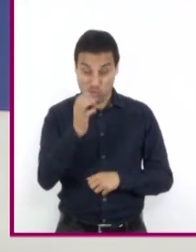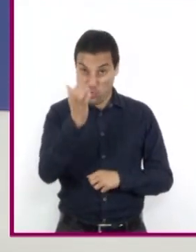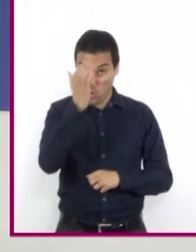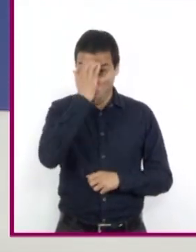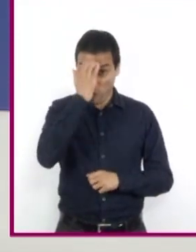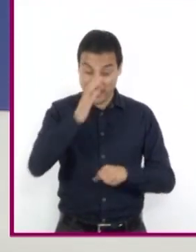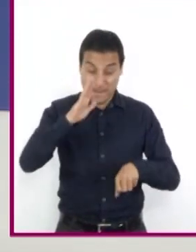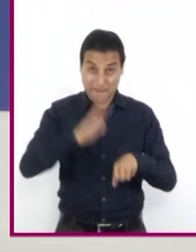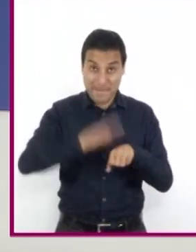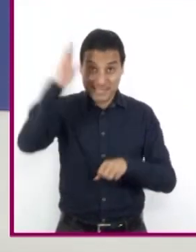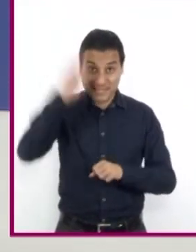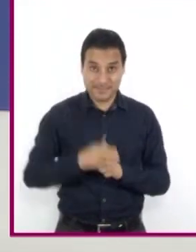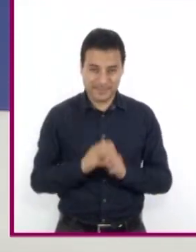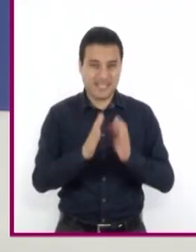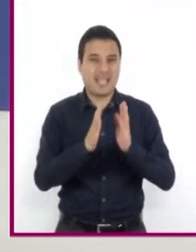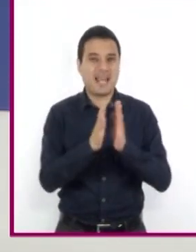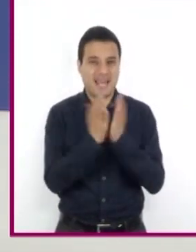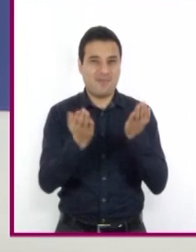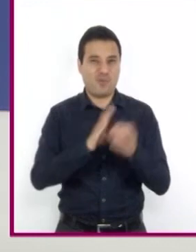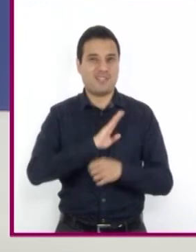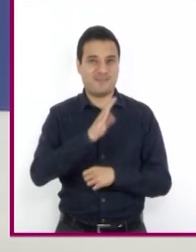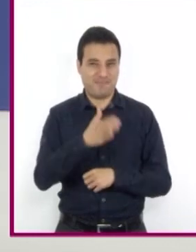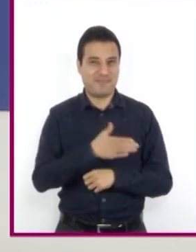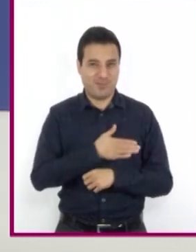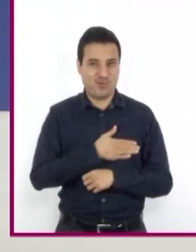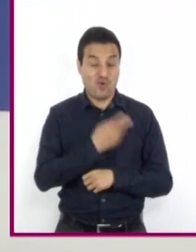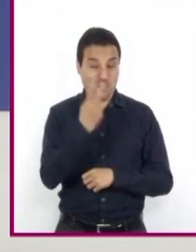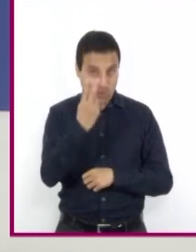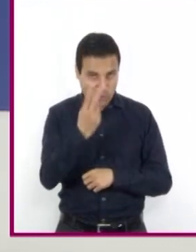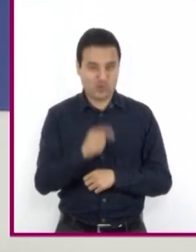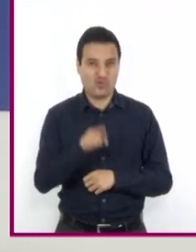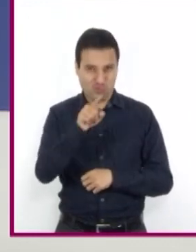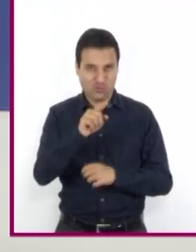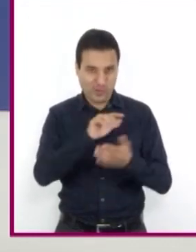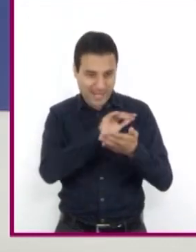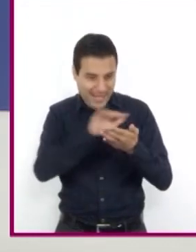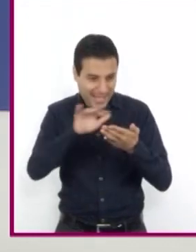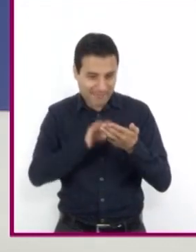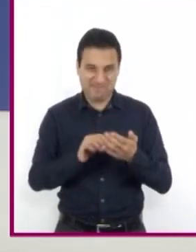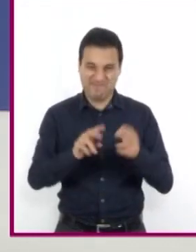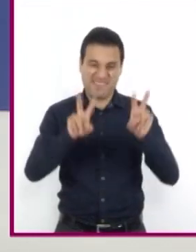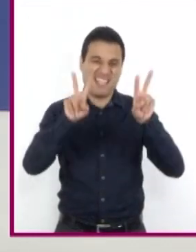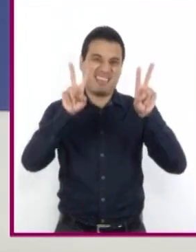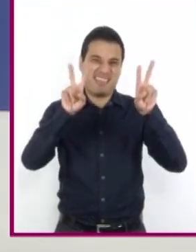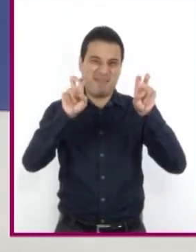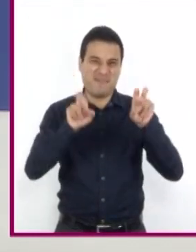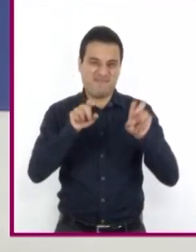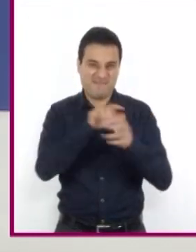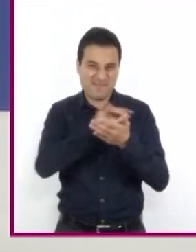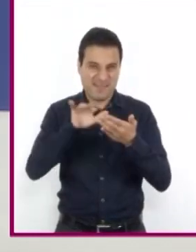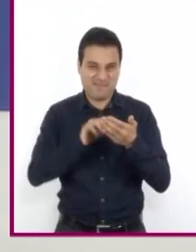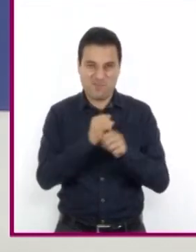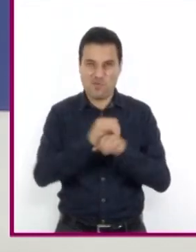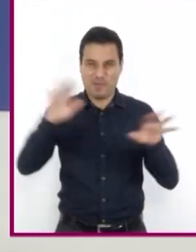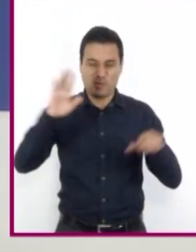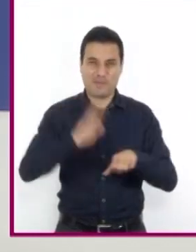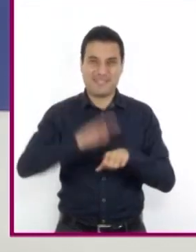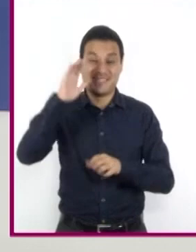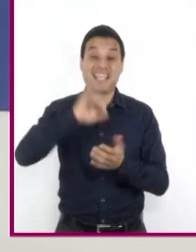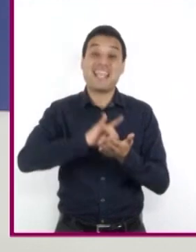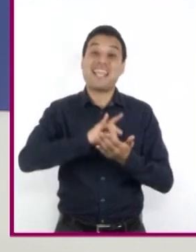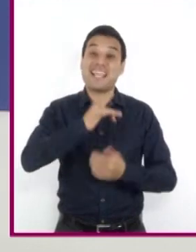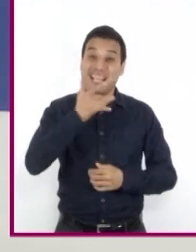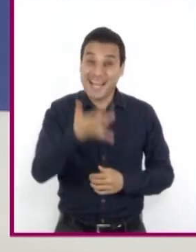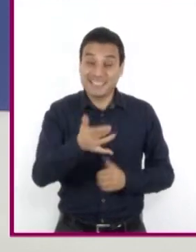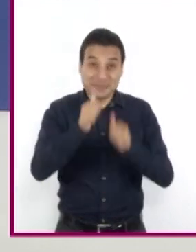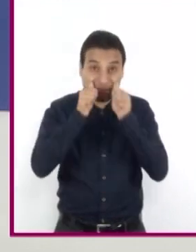aprendizaje, pueden consultar su libro de lengua materna 2 donde encontrarán información que enriquezca lo aprendido. Gracias por compartir con